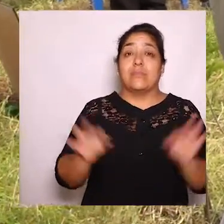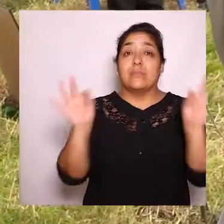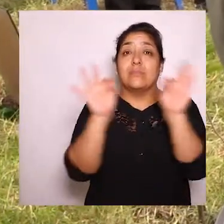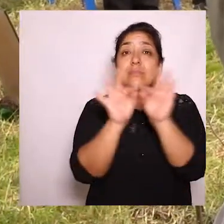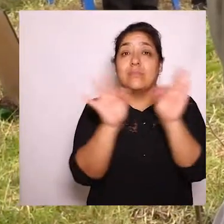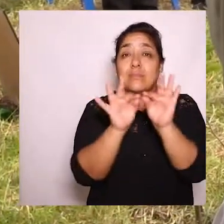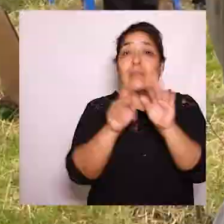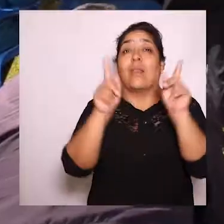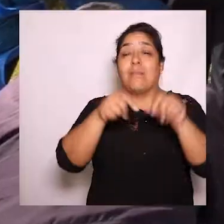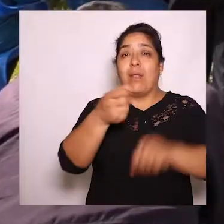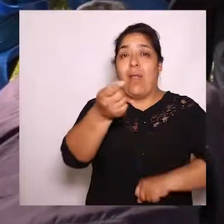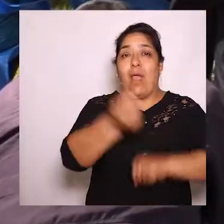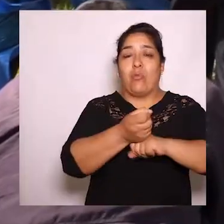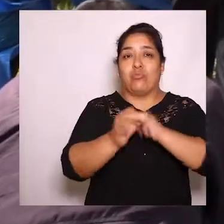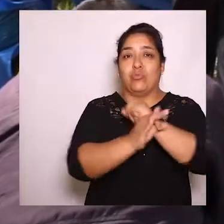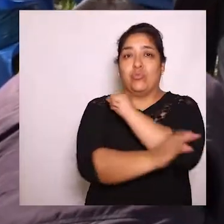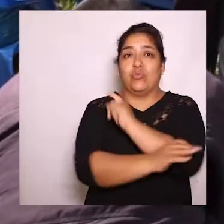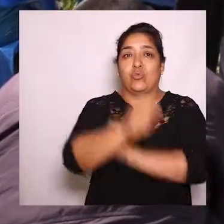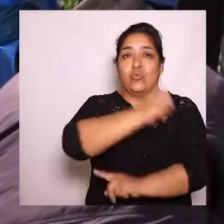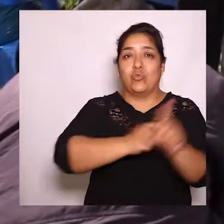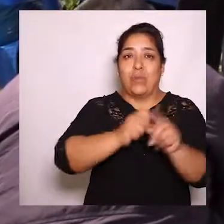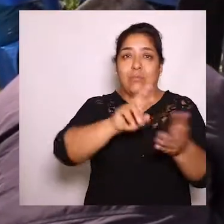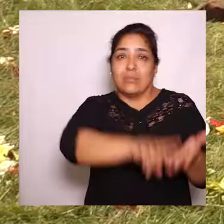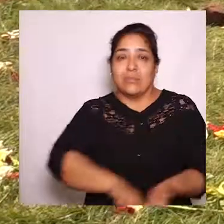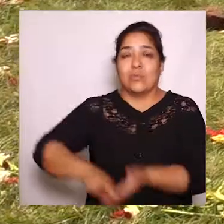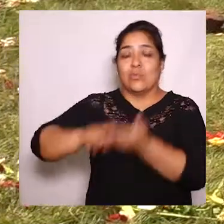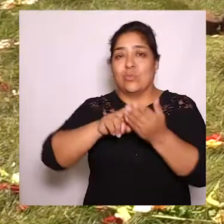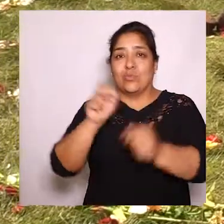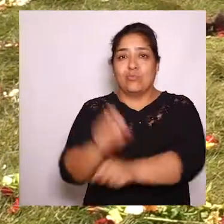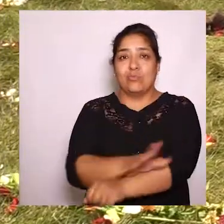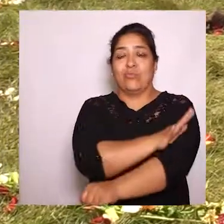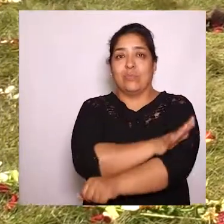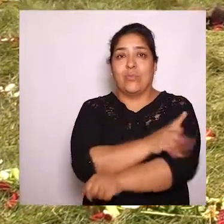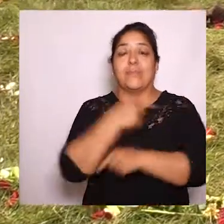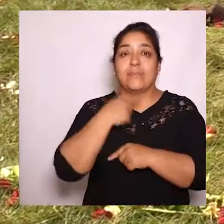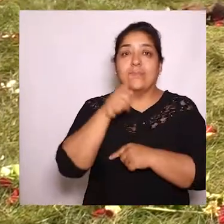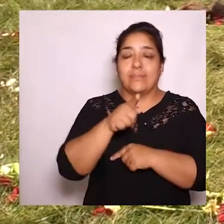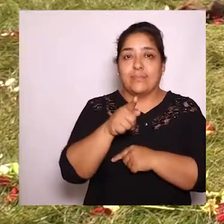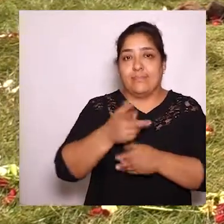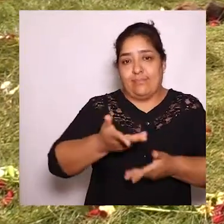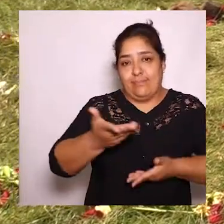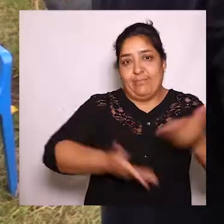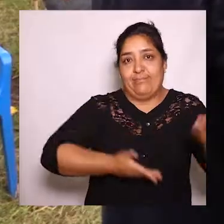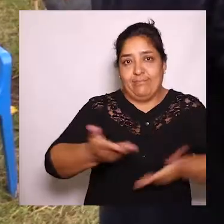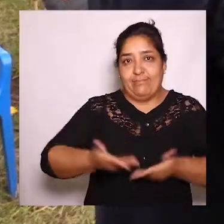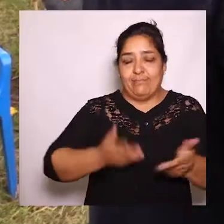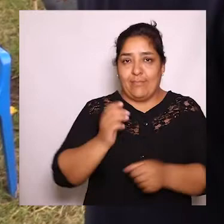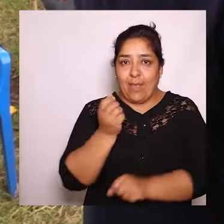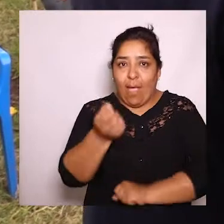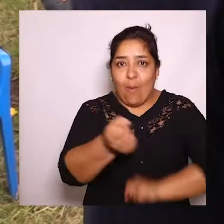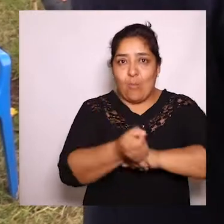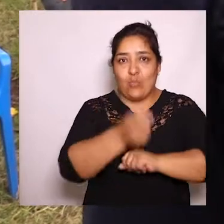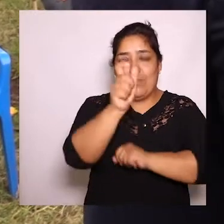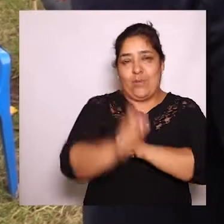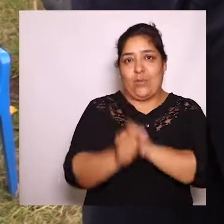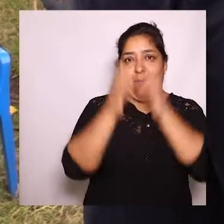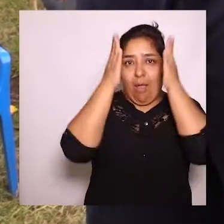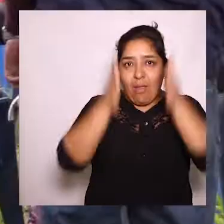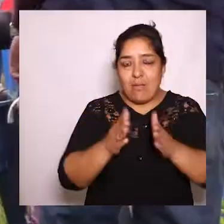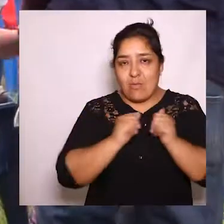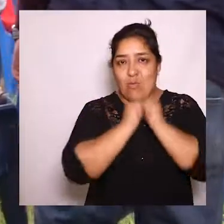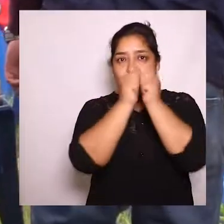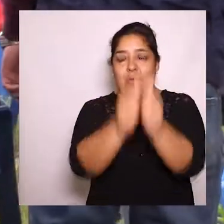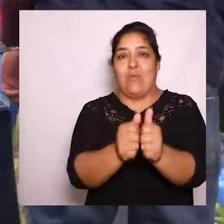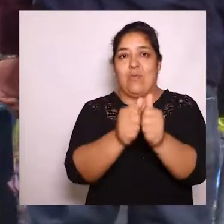litúrgicos, acompañamiento psicosocial y recuperación emocional fueron entre otras las acciones que brindaron las instituciones involucradas